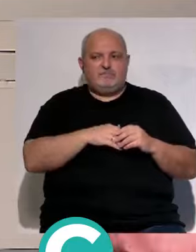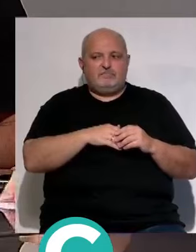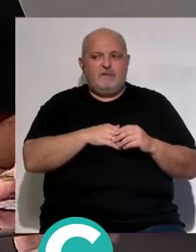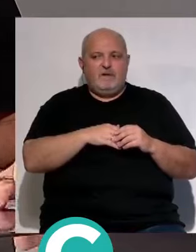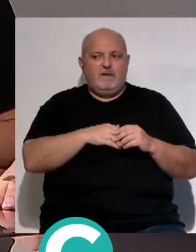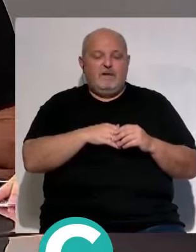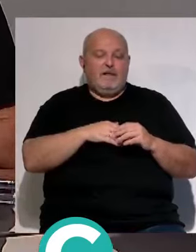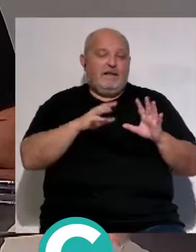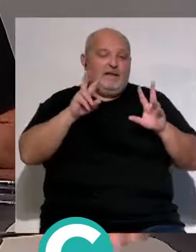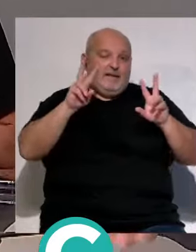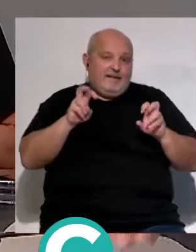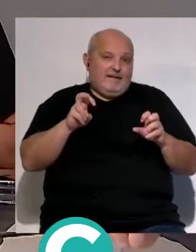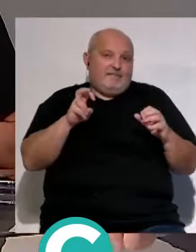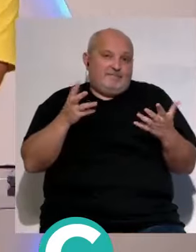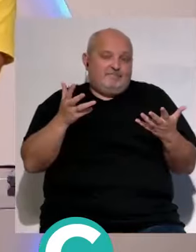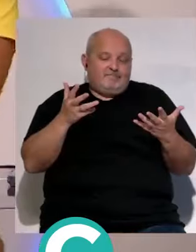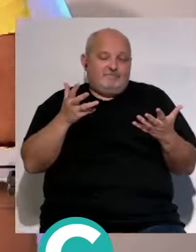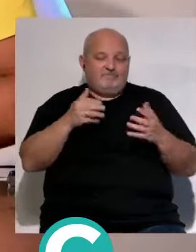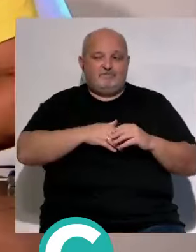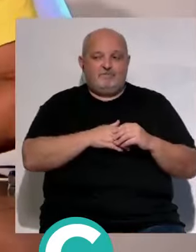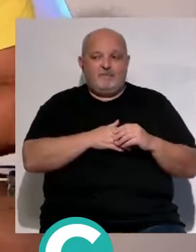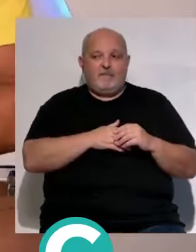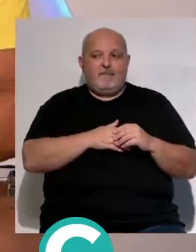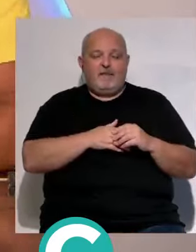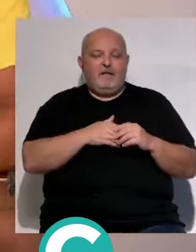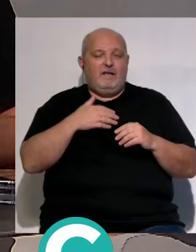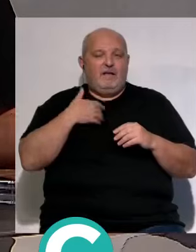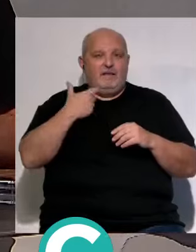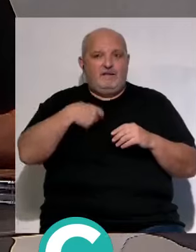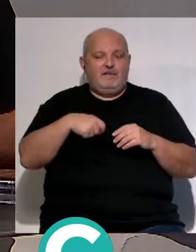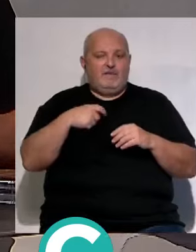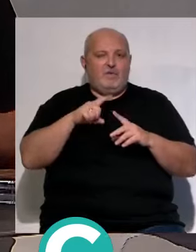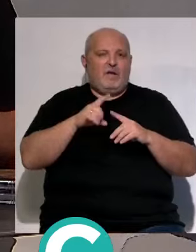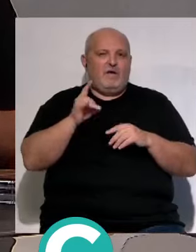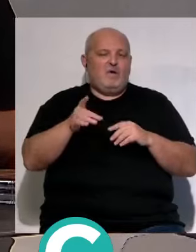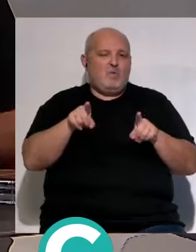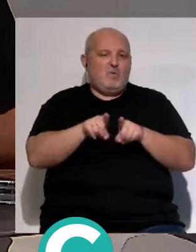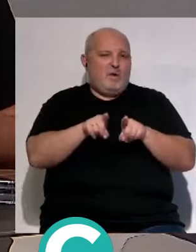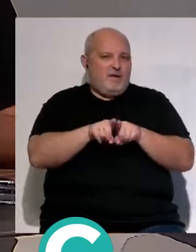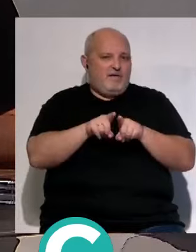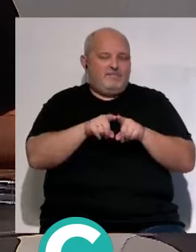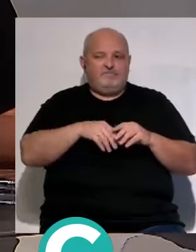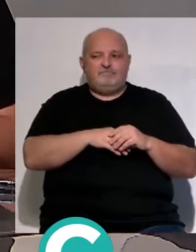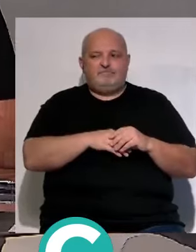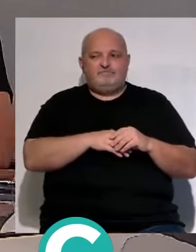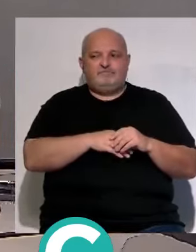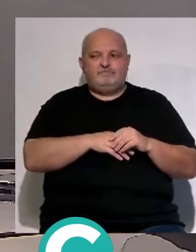posiciones en el campo yo a mí meto los mismos goles vamos que Cris Ramos Tani